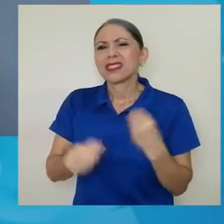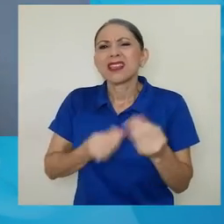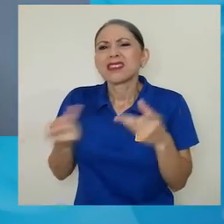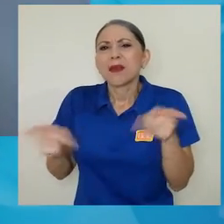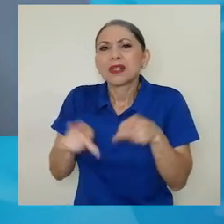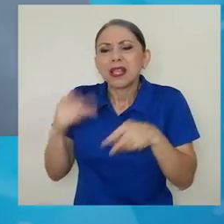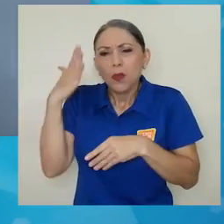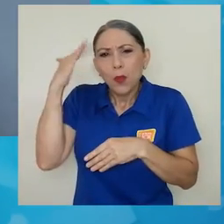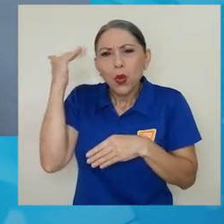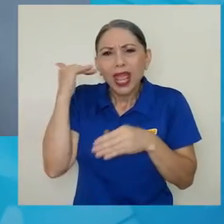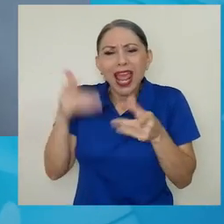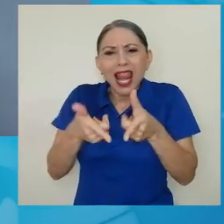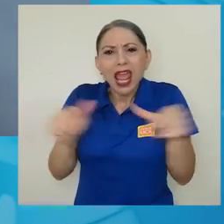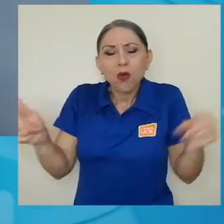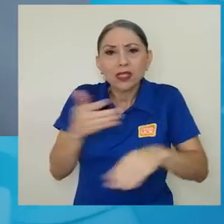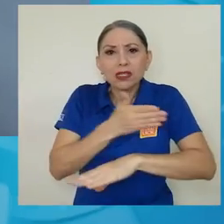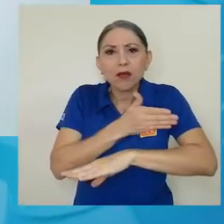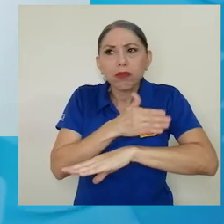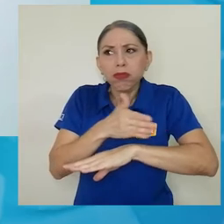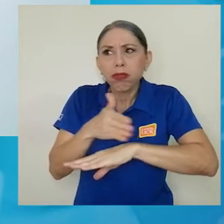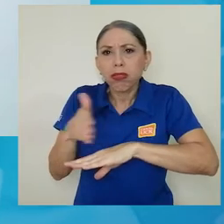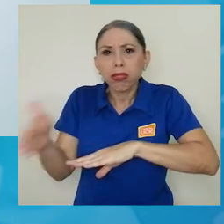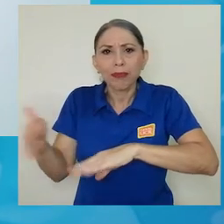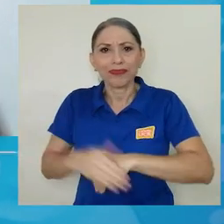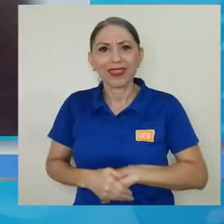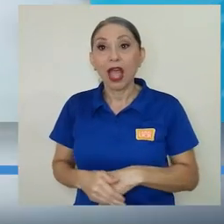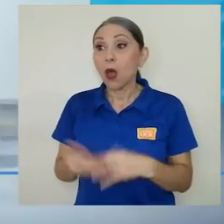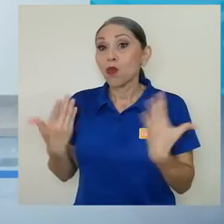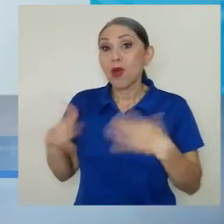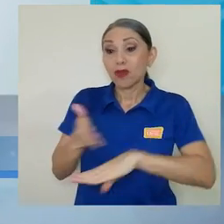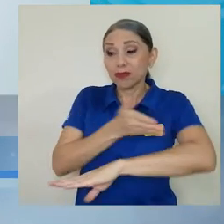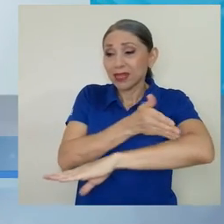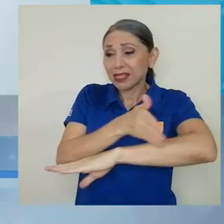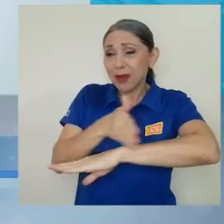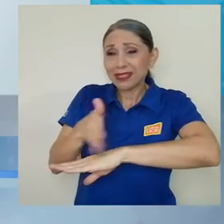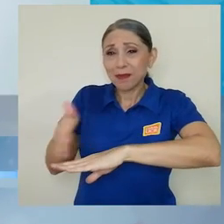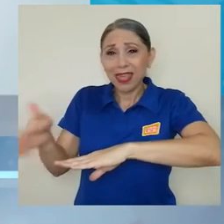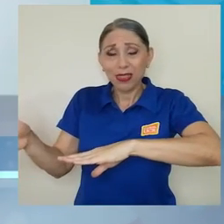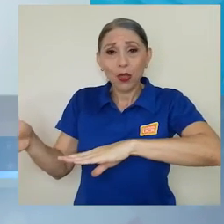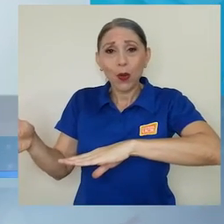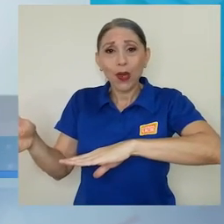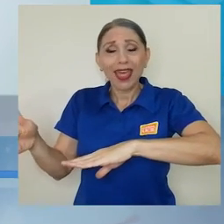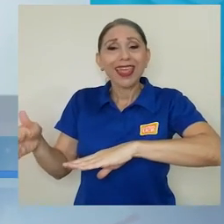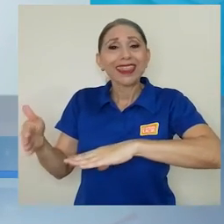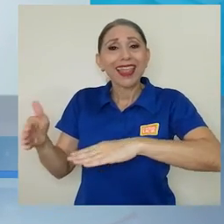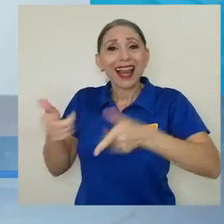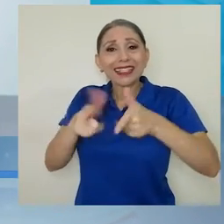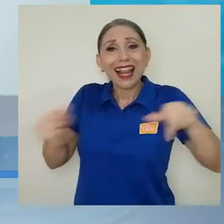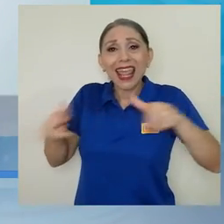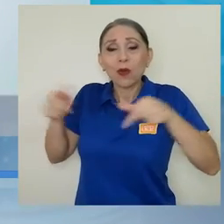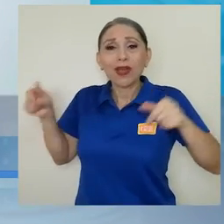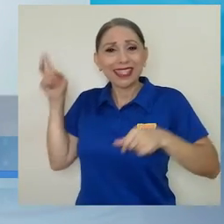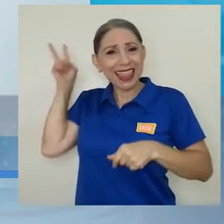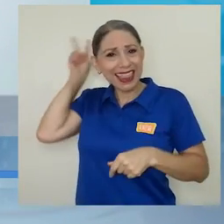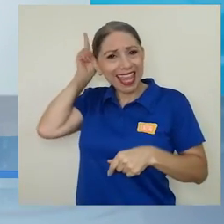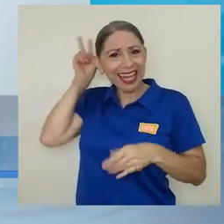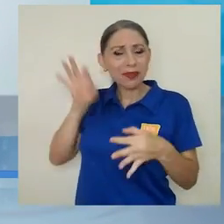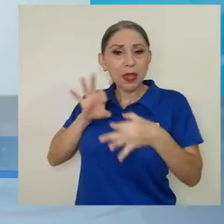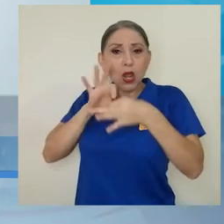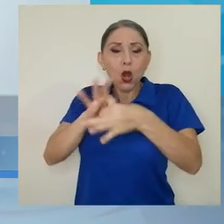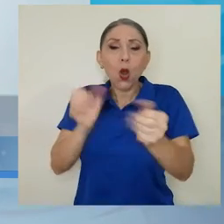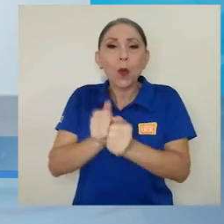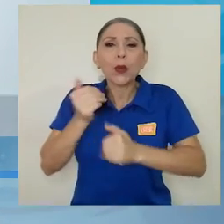desaparición de estas lenguas? Bueno, la desaparición, el desplazamiento de las lenguas indígenas está vinculado con procesos muy